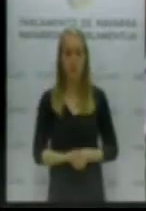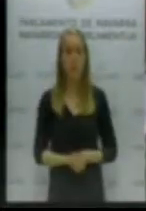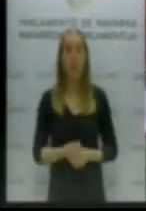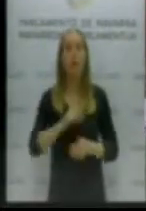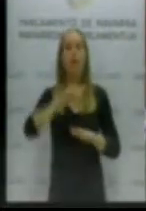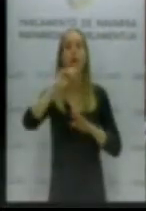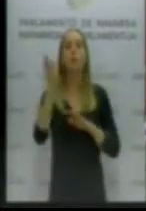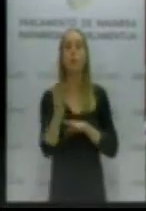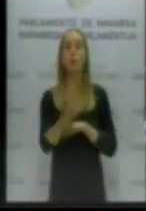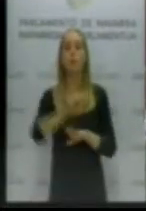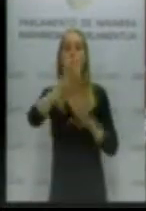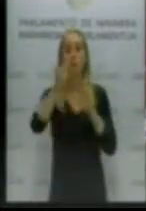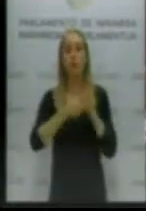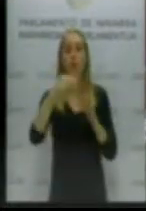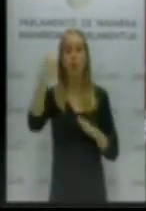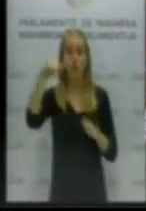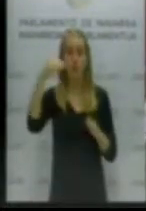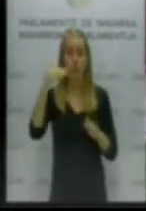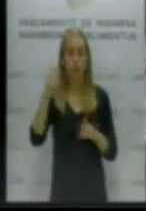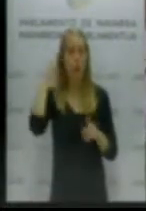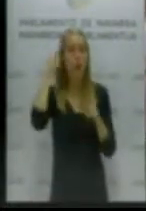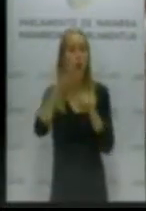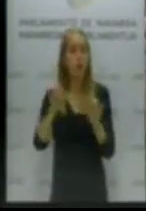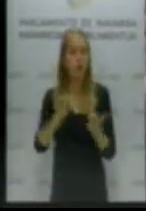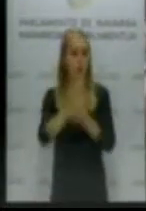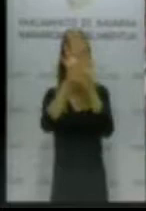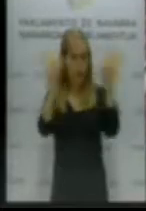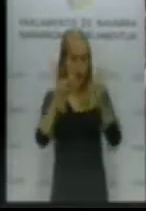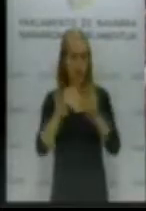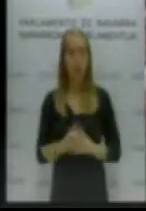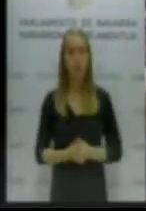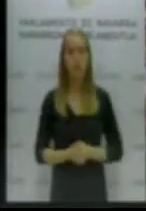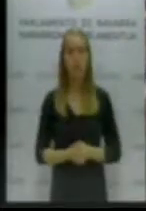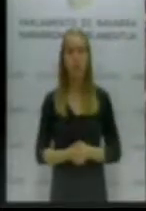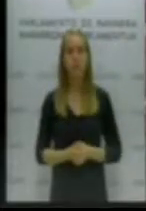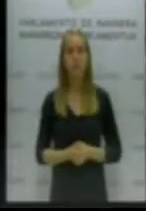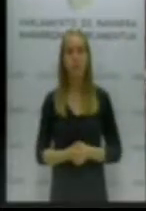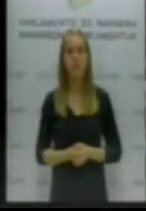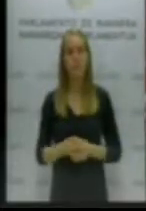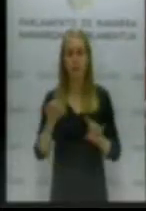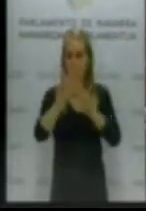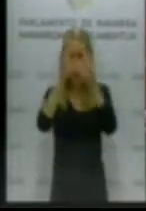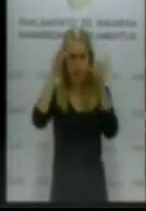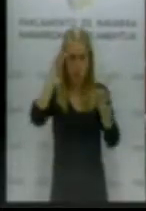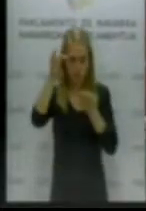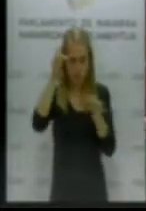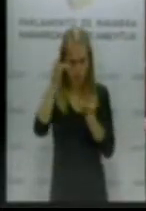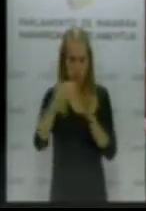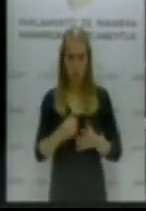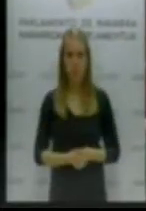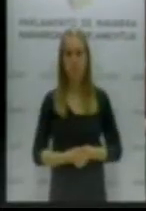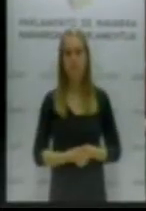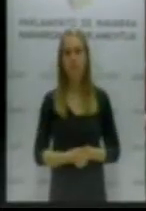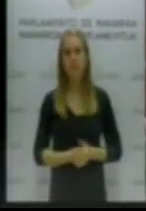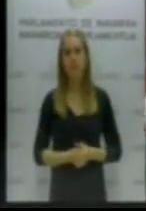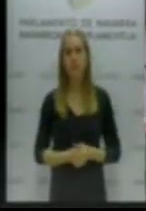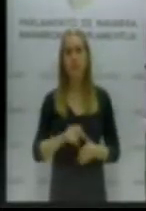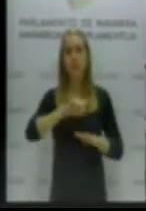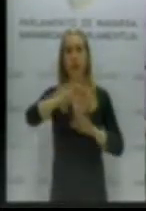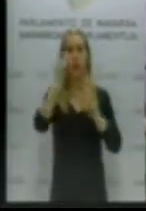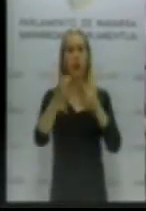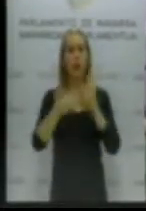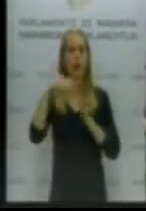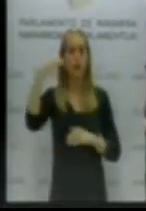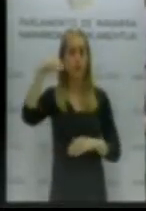foral que tiene un objetivo muy claro y muy concreto. Esta ley foral,